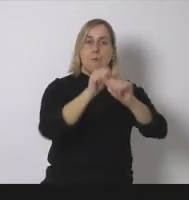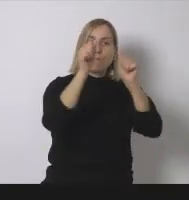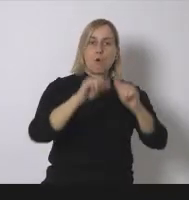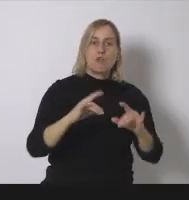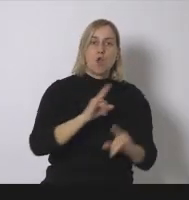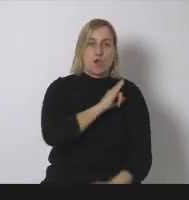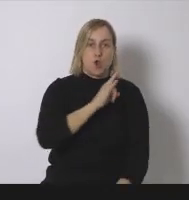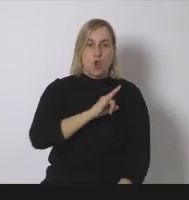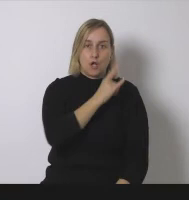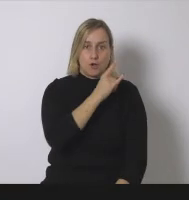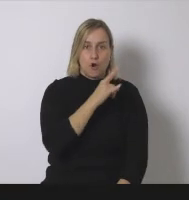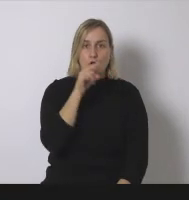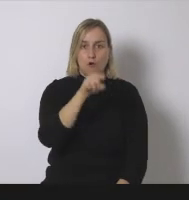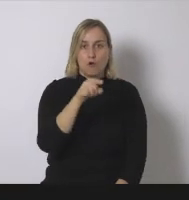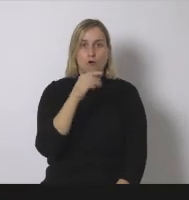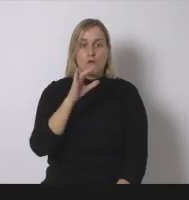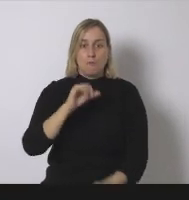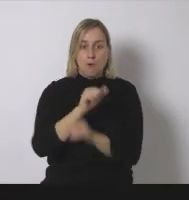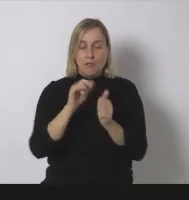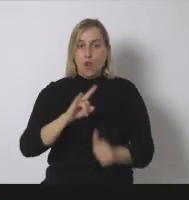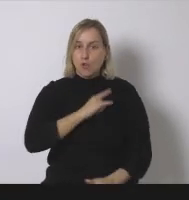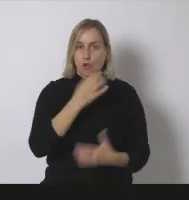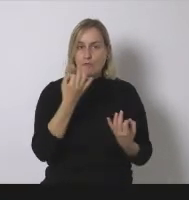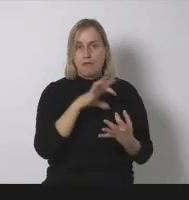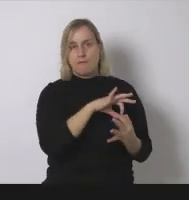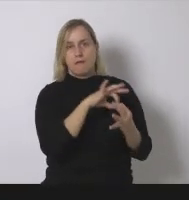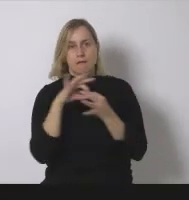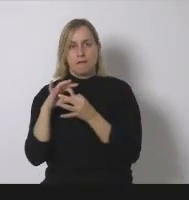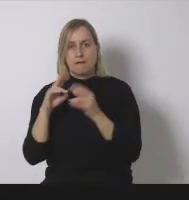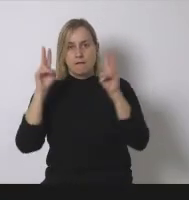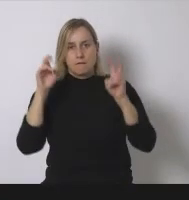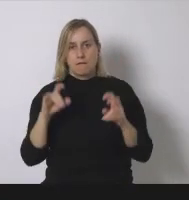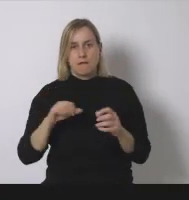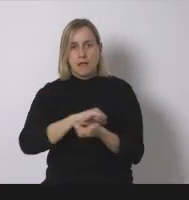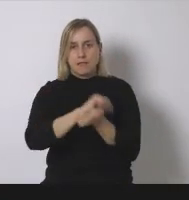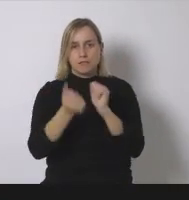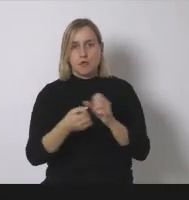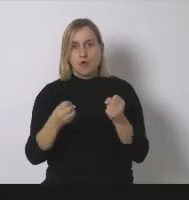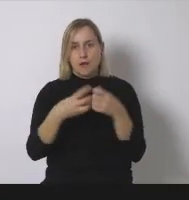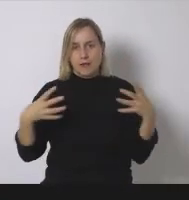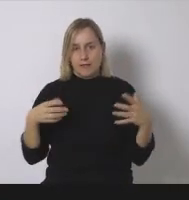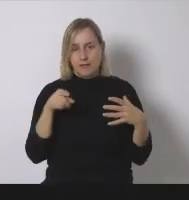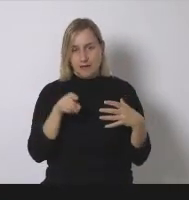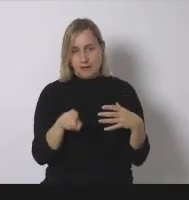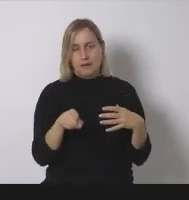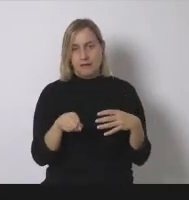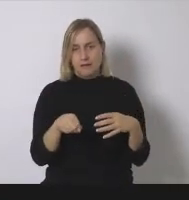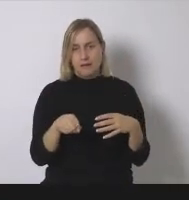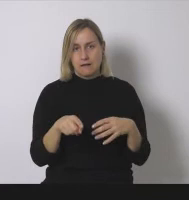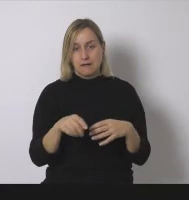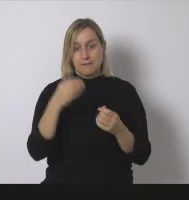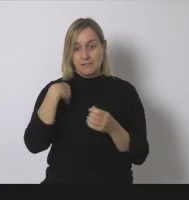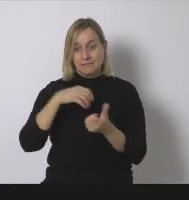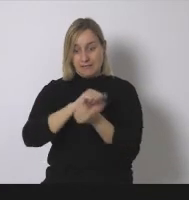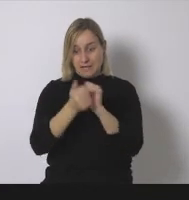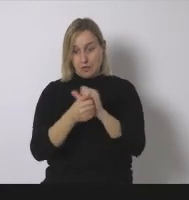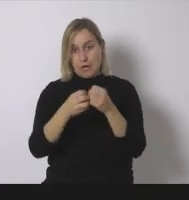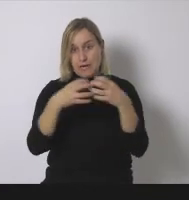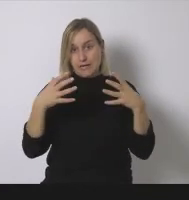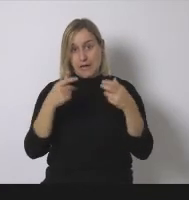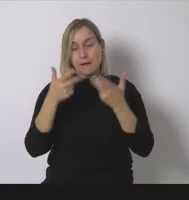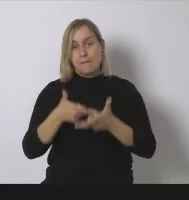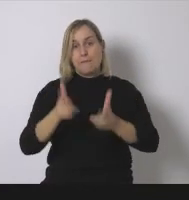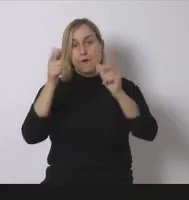una transición energética que lo que pretende simplemente o lo que el objetivo último que tiene es la